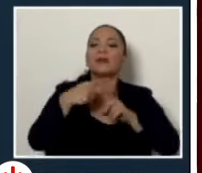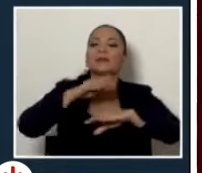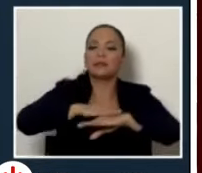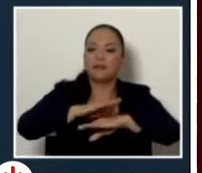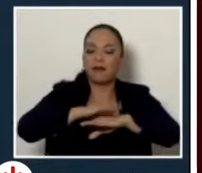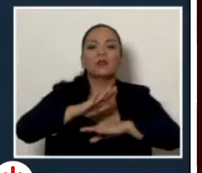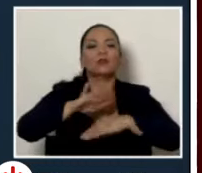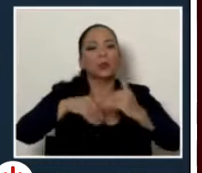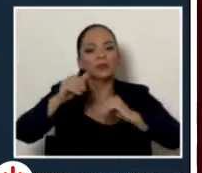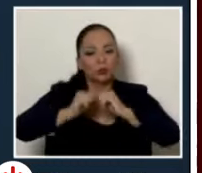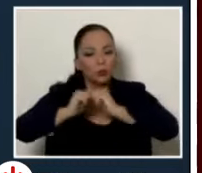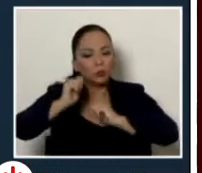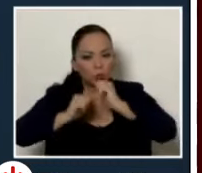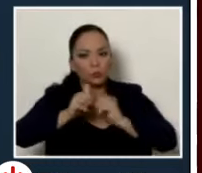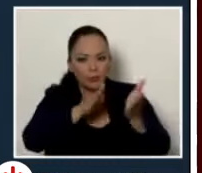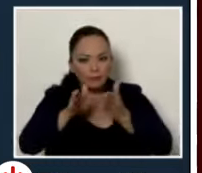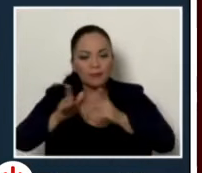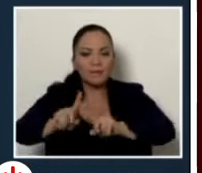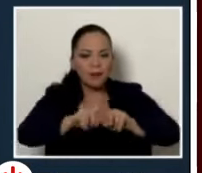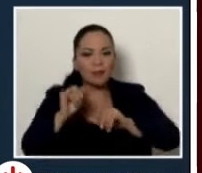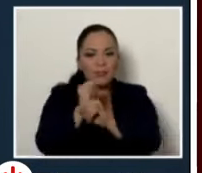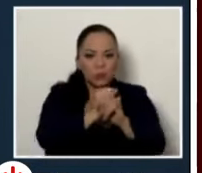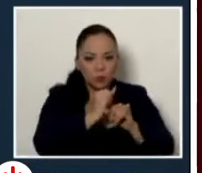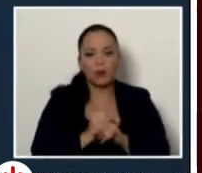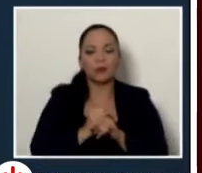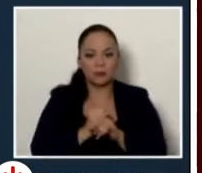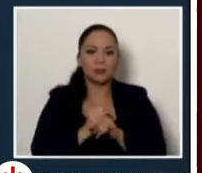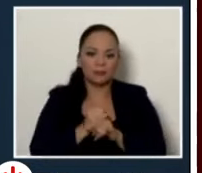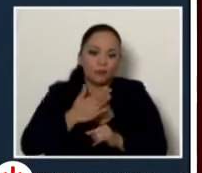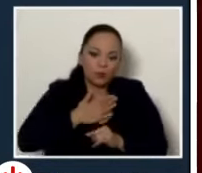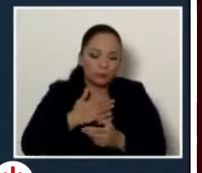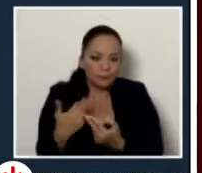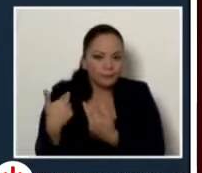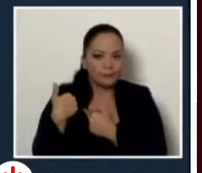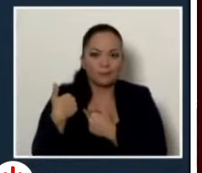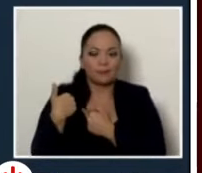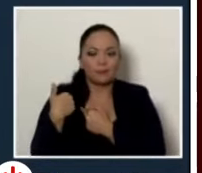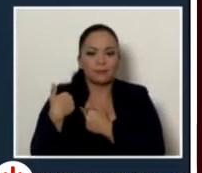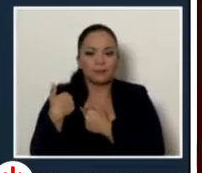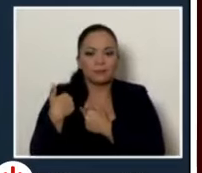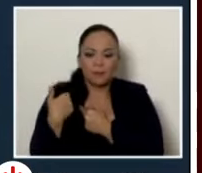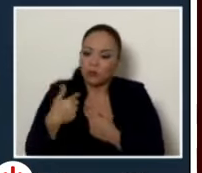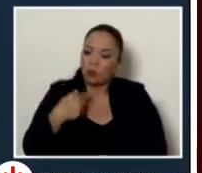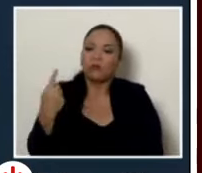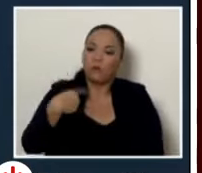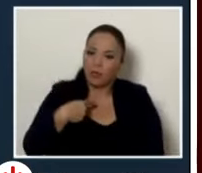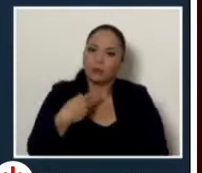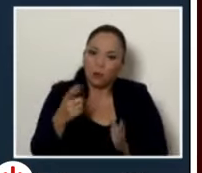las estructuras organizacionales de las diferentes instituciones bajo mi ámbito de competencias estoy en la obligación legal